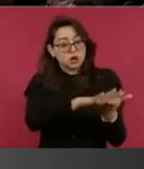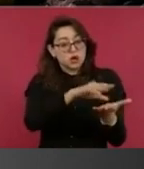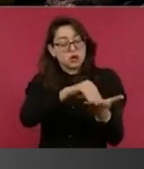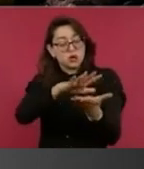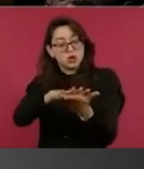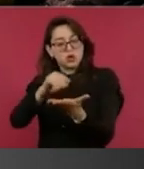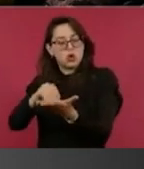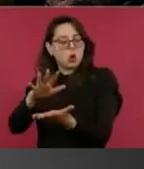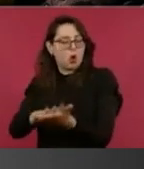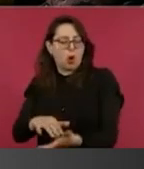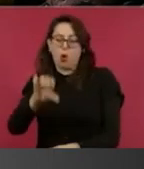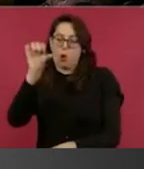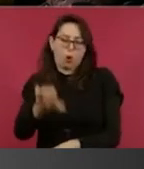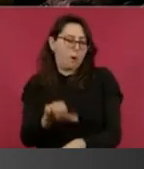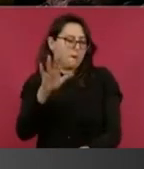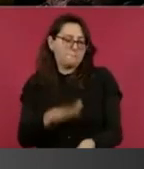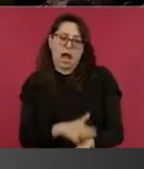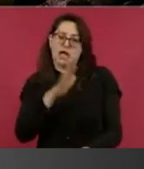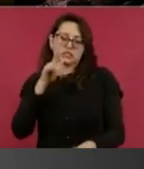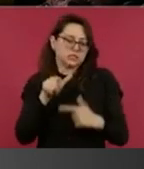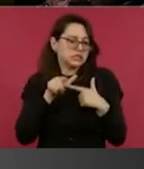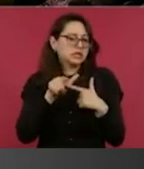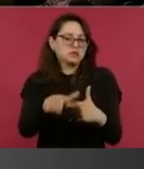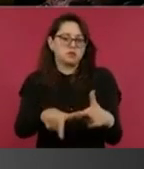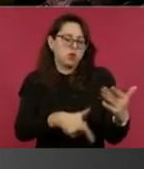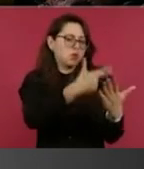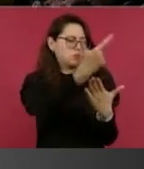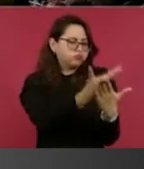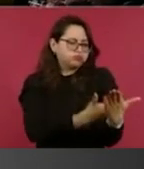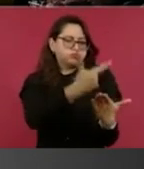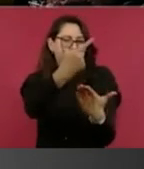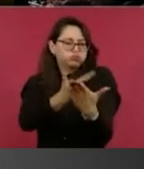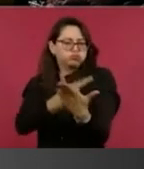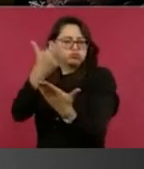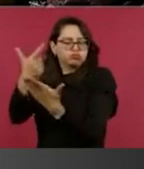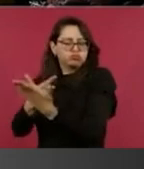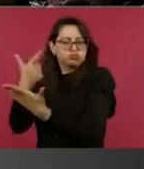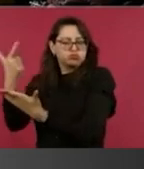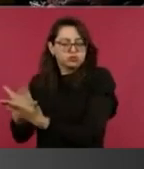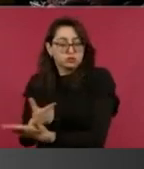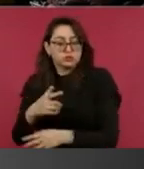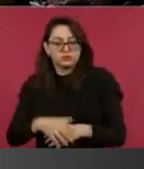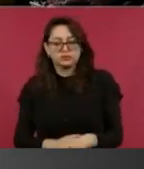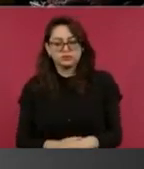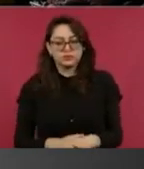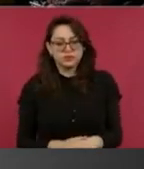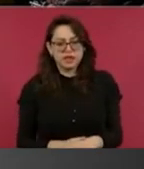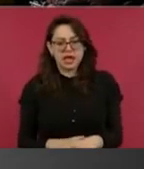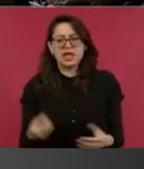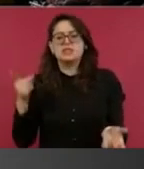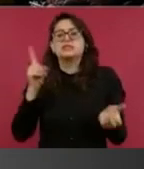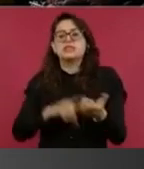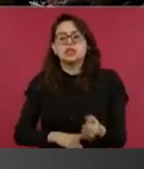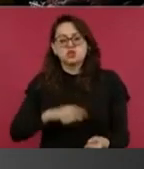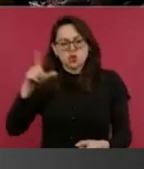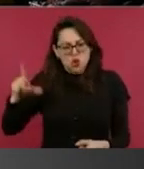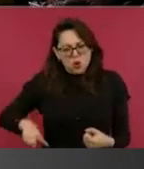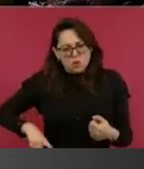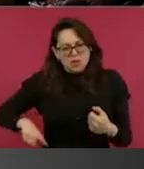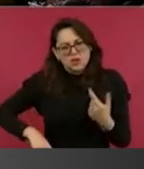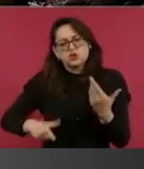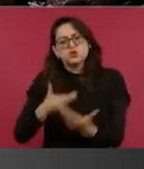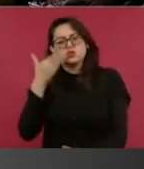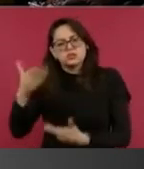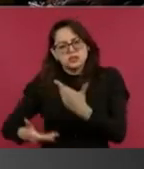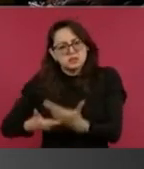de hoy seguramente avanzaremos mucho más. ¿Y cuántos promotores, servidores de la nación